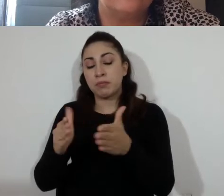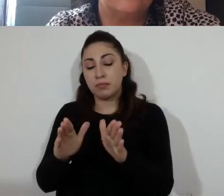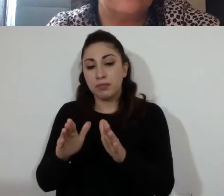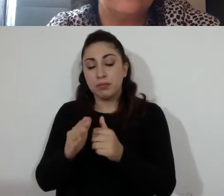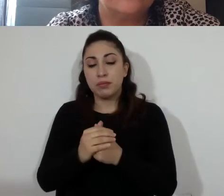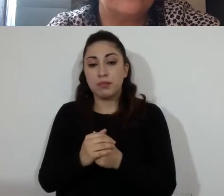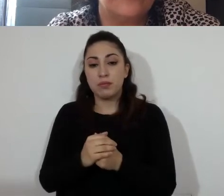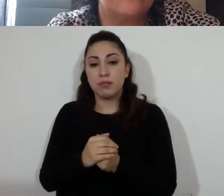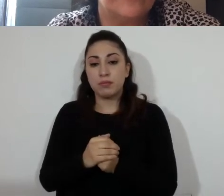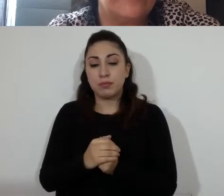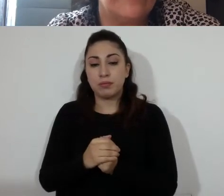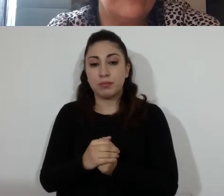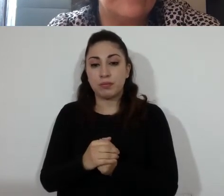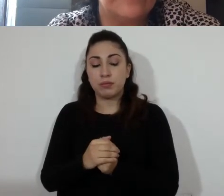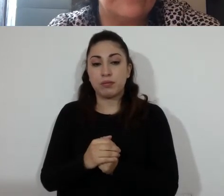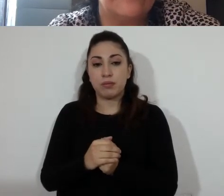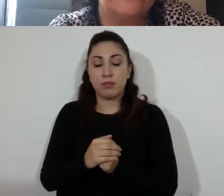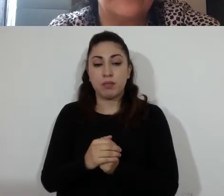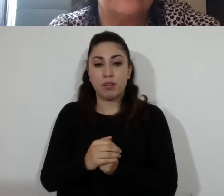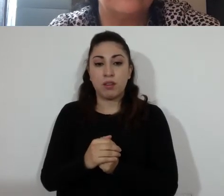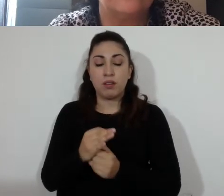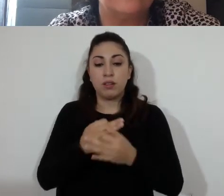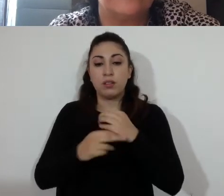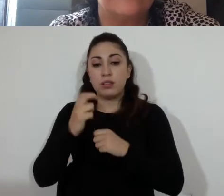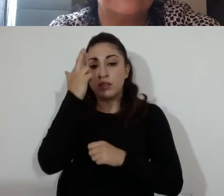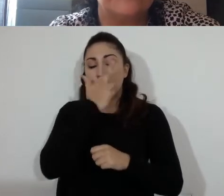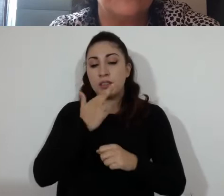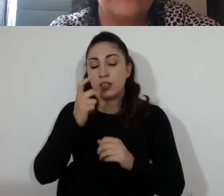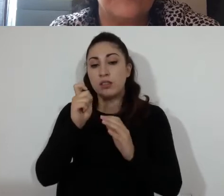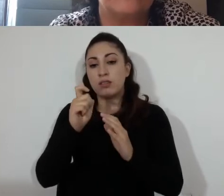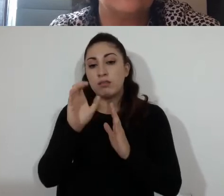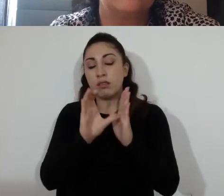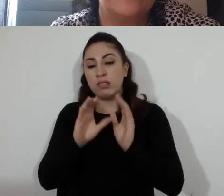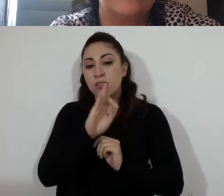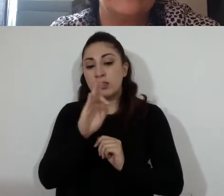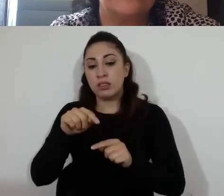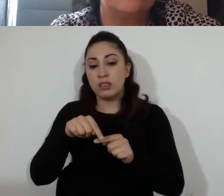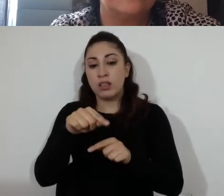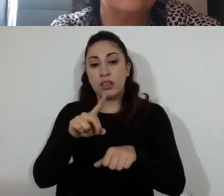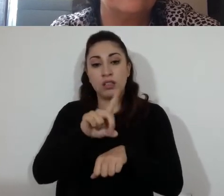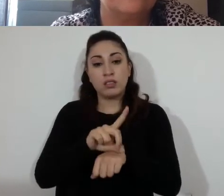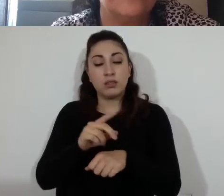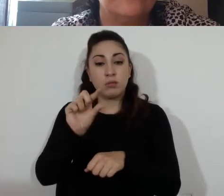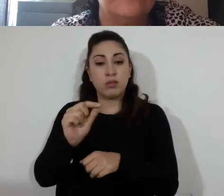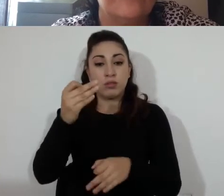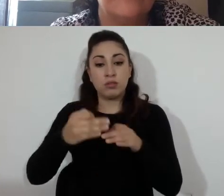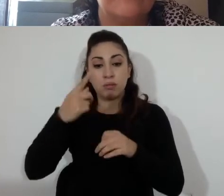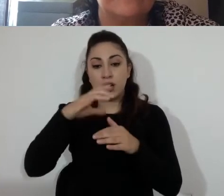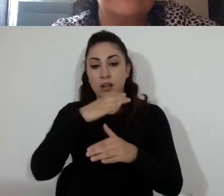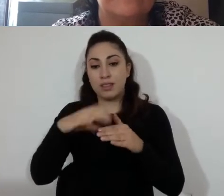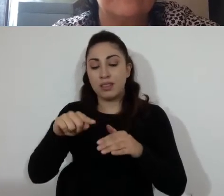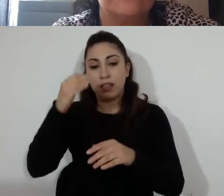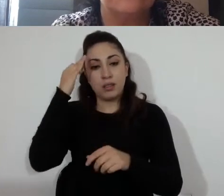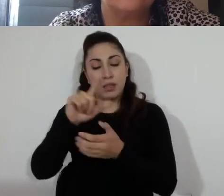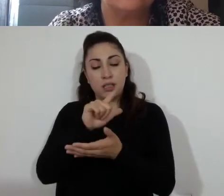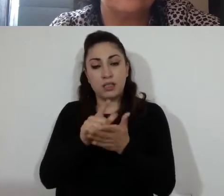lo estipulado y a lo que tiene nuestro calendario, que ya es muy pocos días para terminar nuestra legislatura, veremos